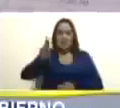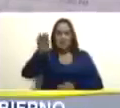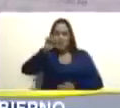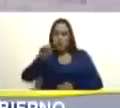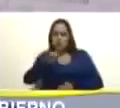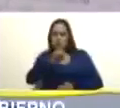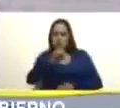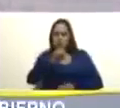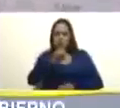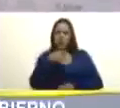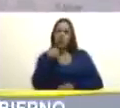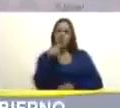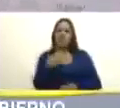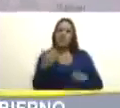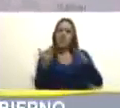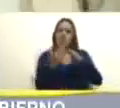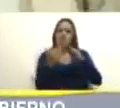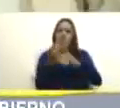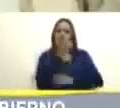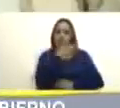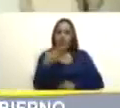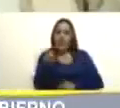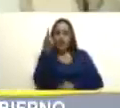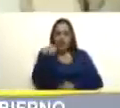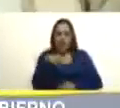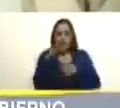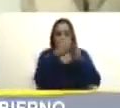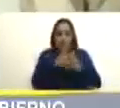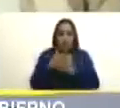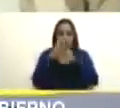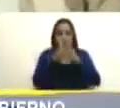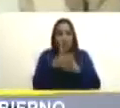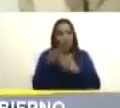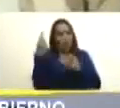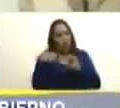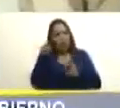el vocero de la Casa Blanca ayer y Brian Nichols hoy